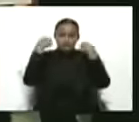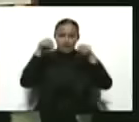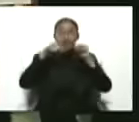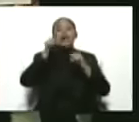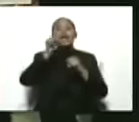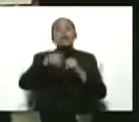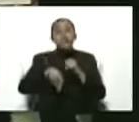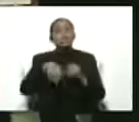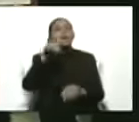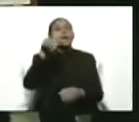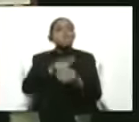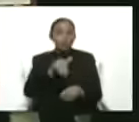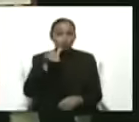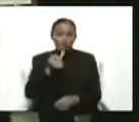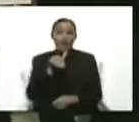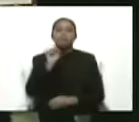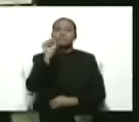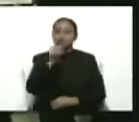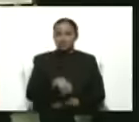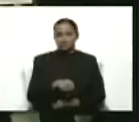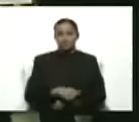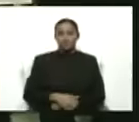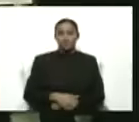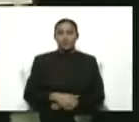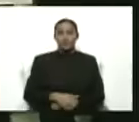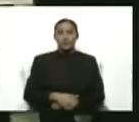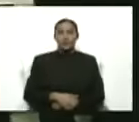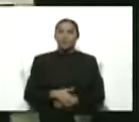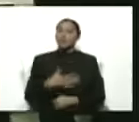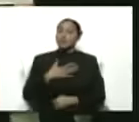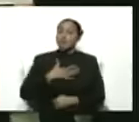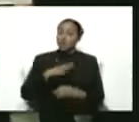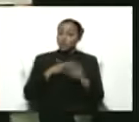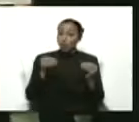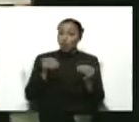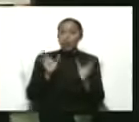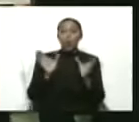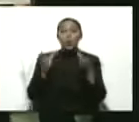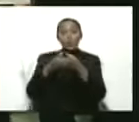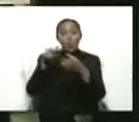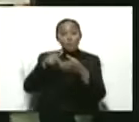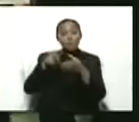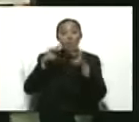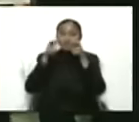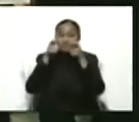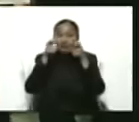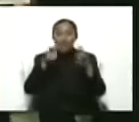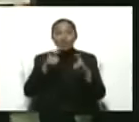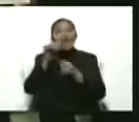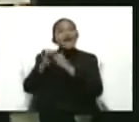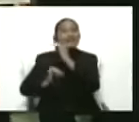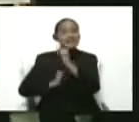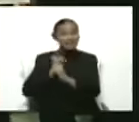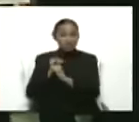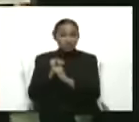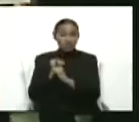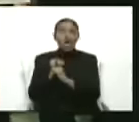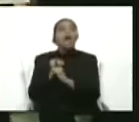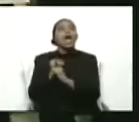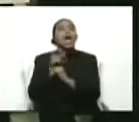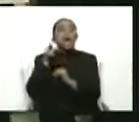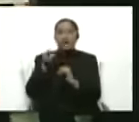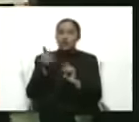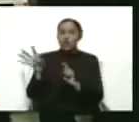los veedores internacionales los vamos a invitar pues a participar y que ellos vean, se ponen detrás